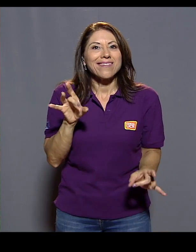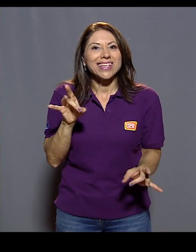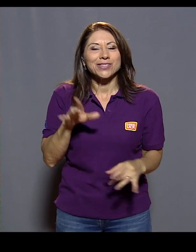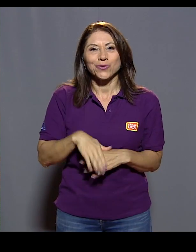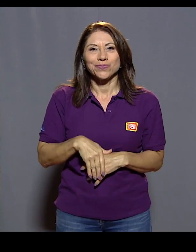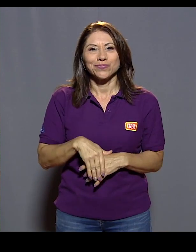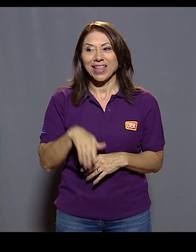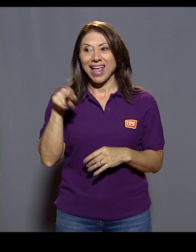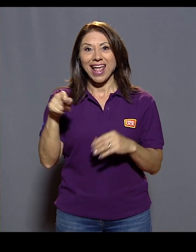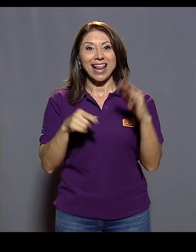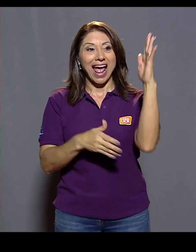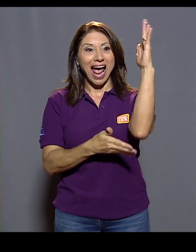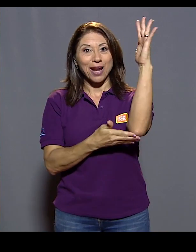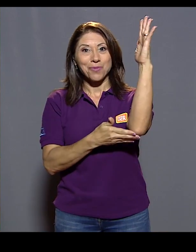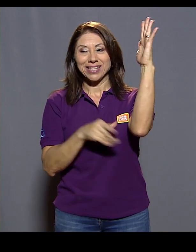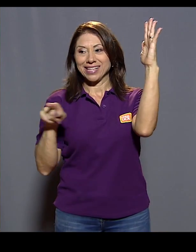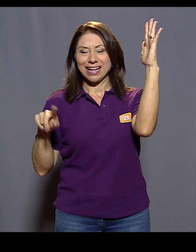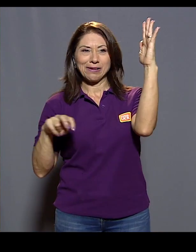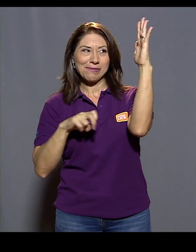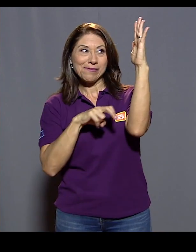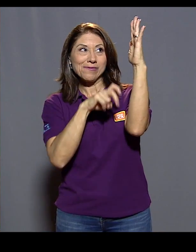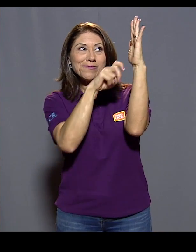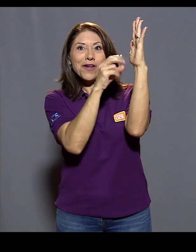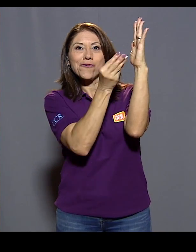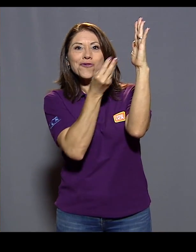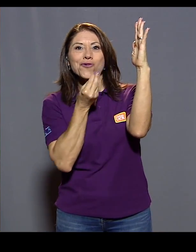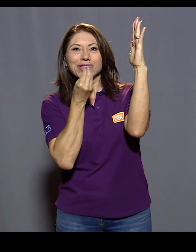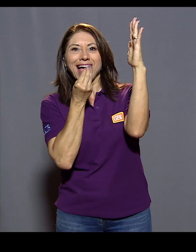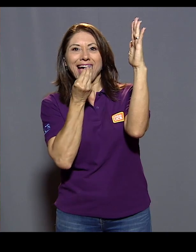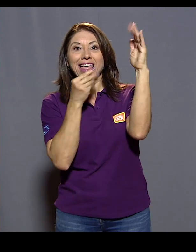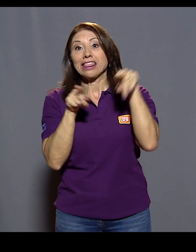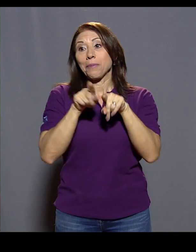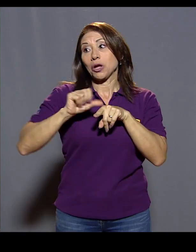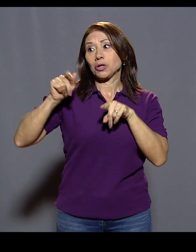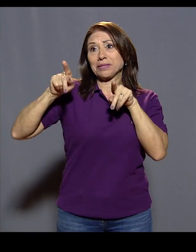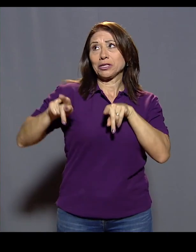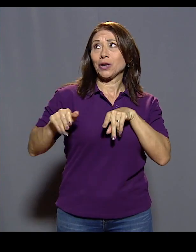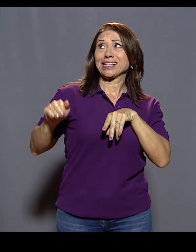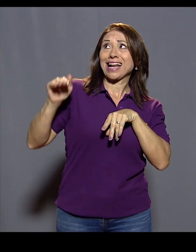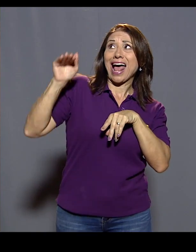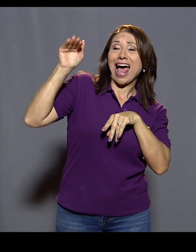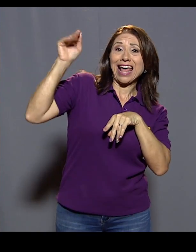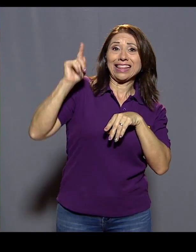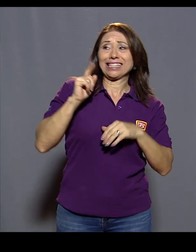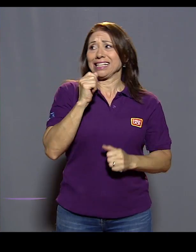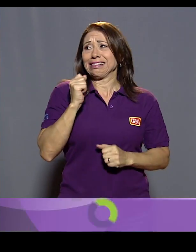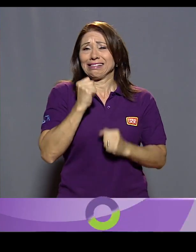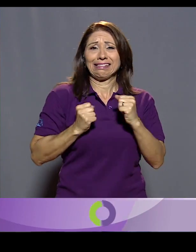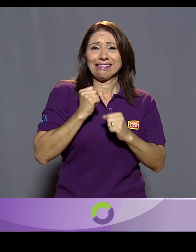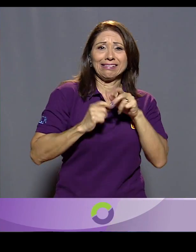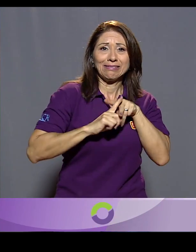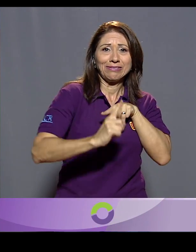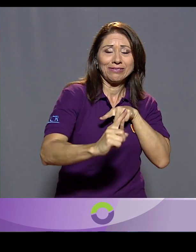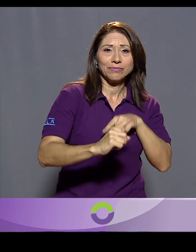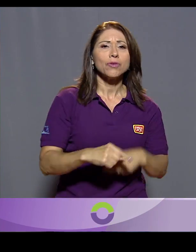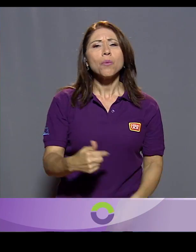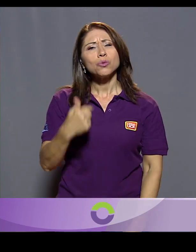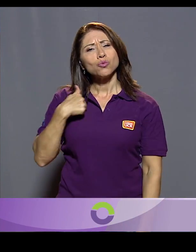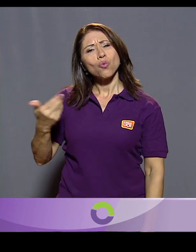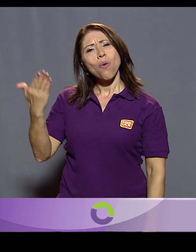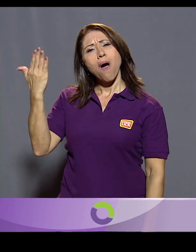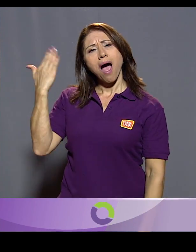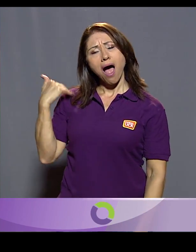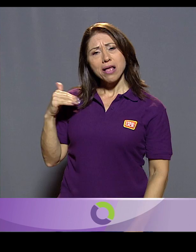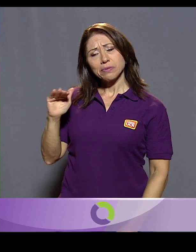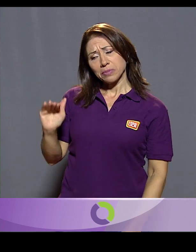Se subía a los árboles para bajar fruta y escapar de matones más grandes que él en la escuela. Porque yo era muy travieso de pequeño